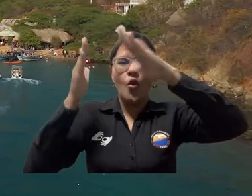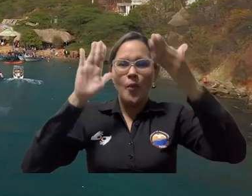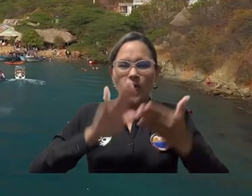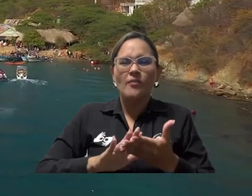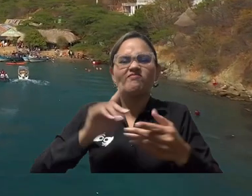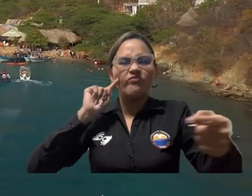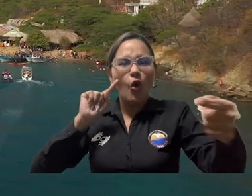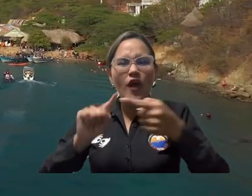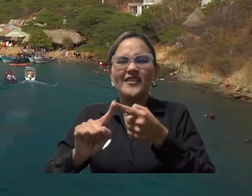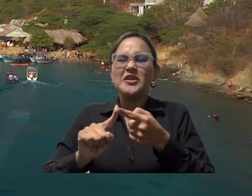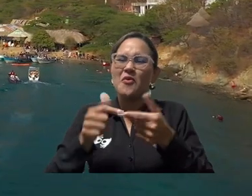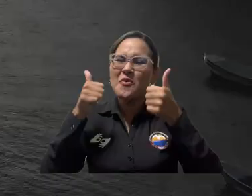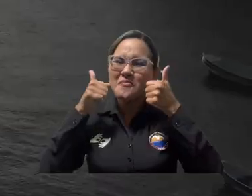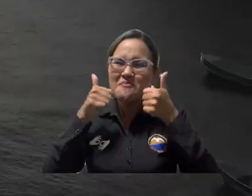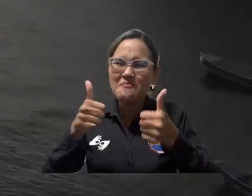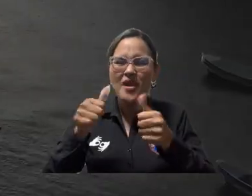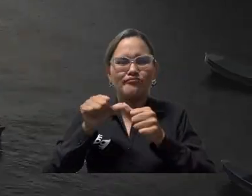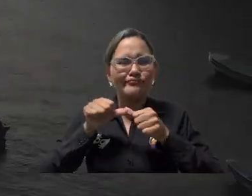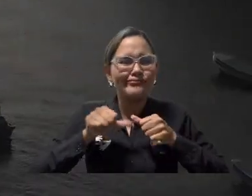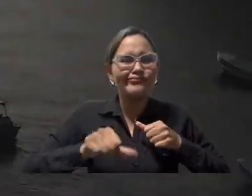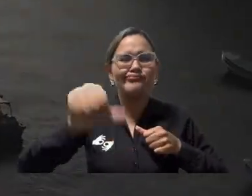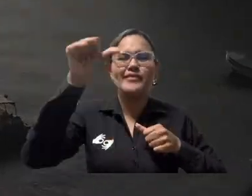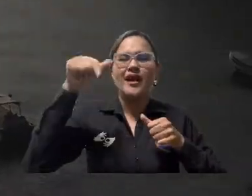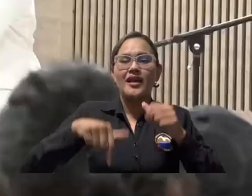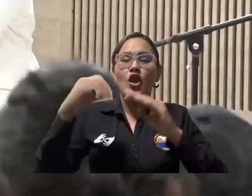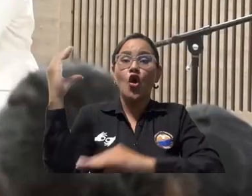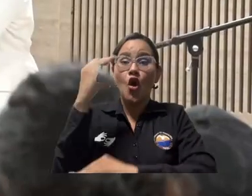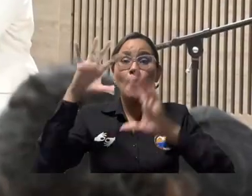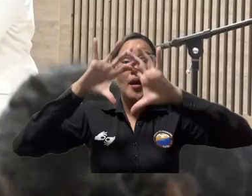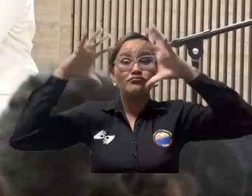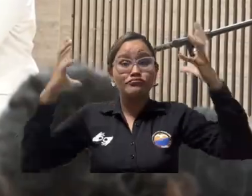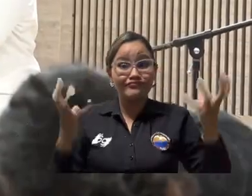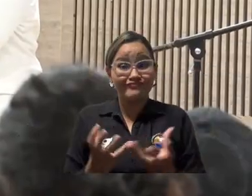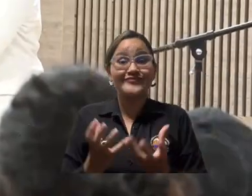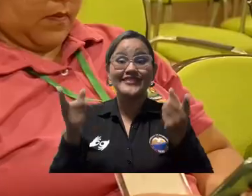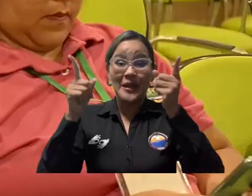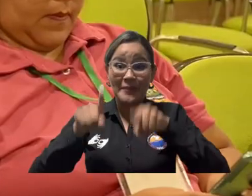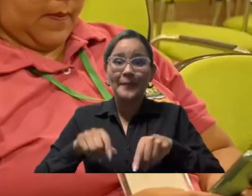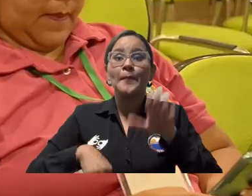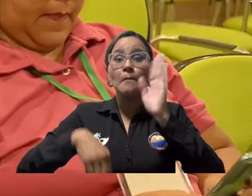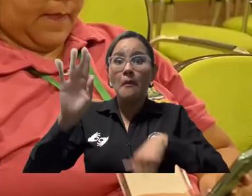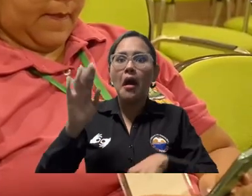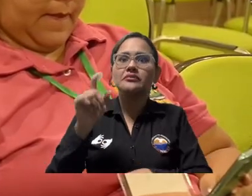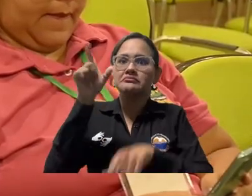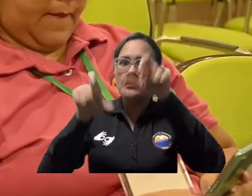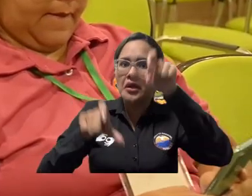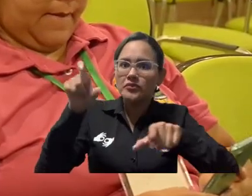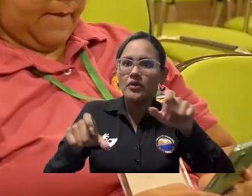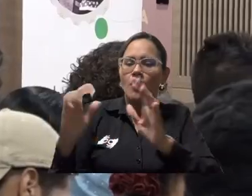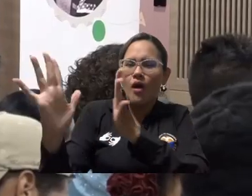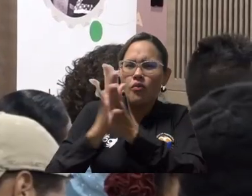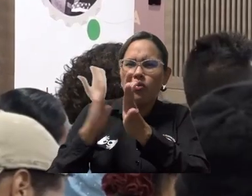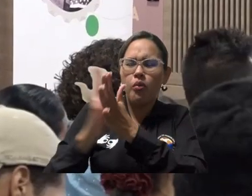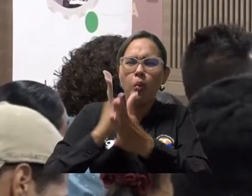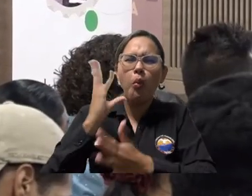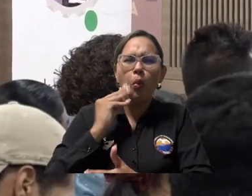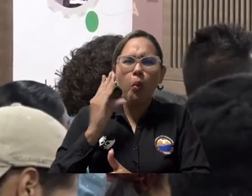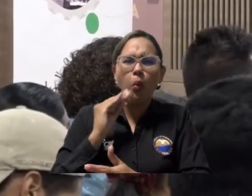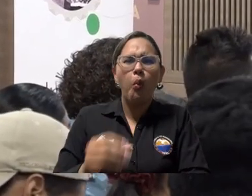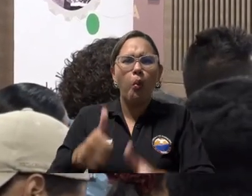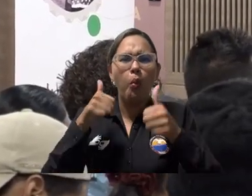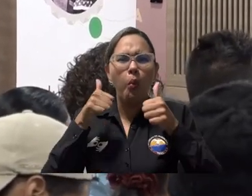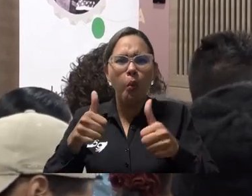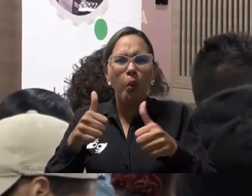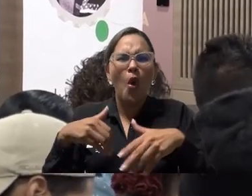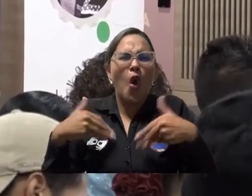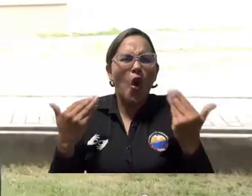y regenerativo que genere desarrollo en Colombia y en el mundo. Asimismo, se conocieron experiencias exitosas aplicadas en diferentes